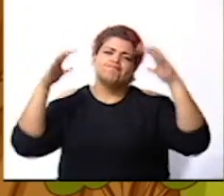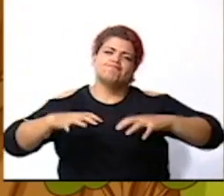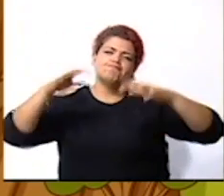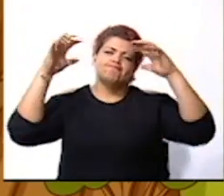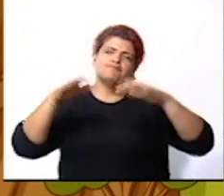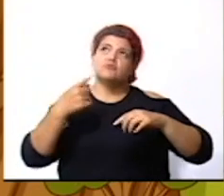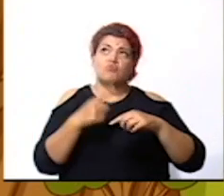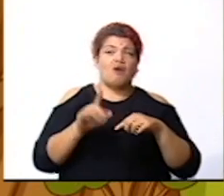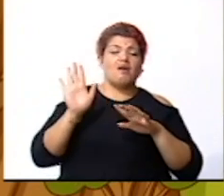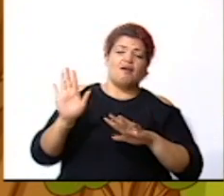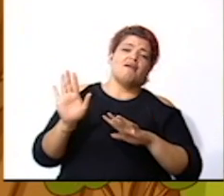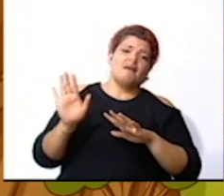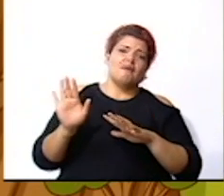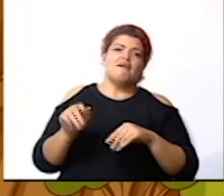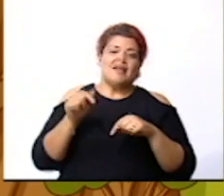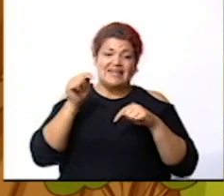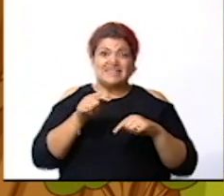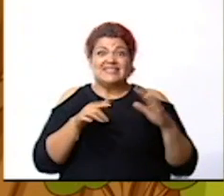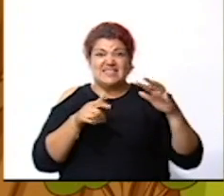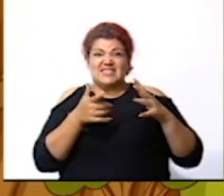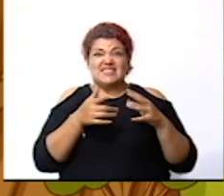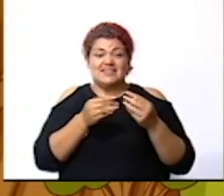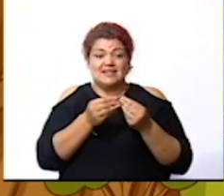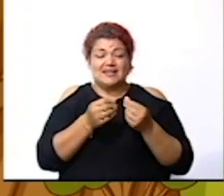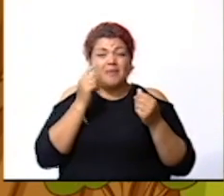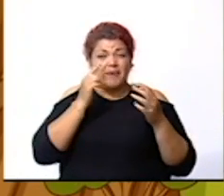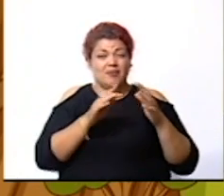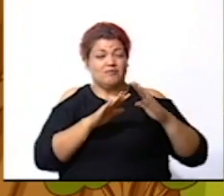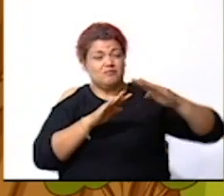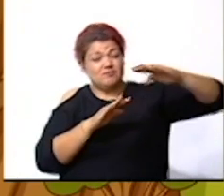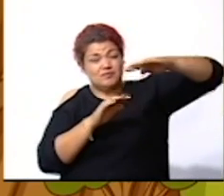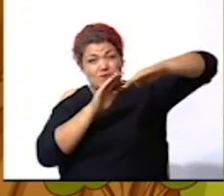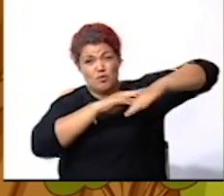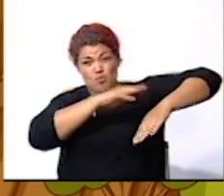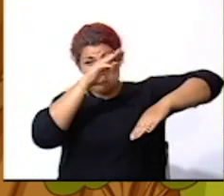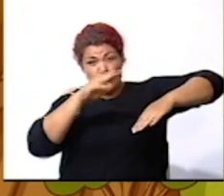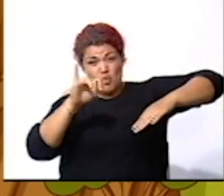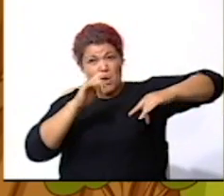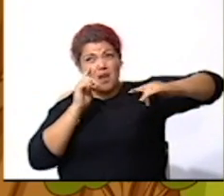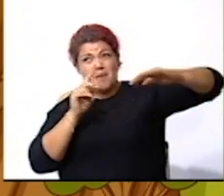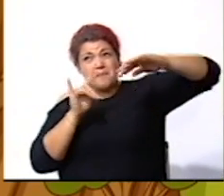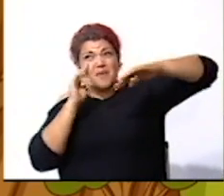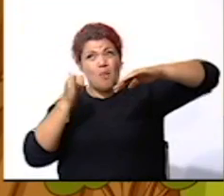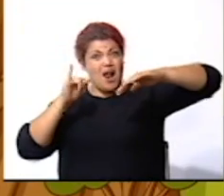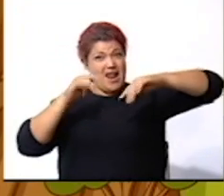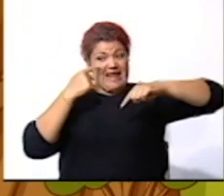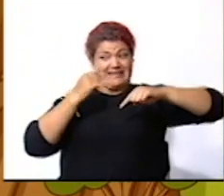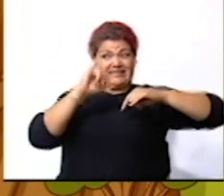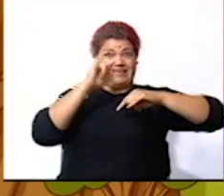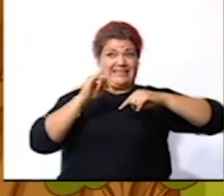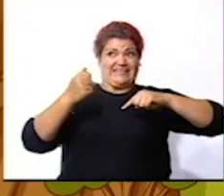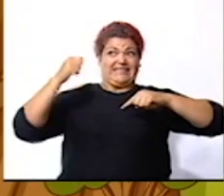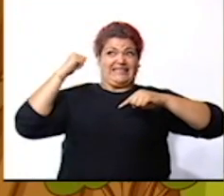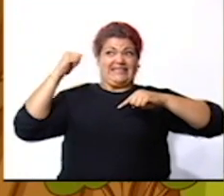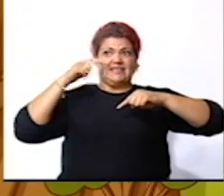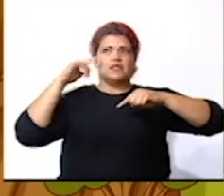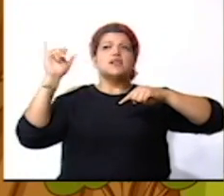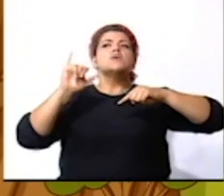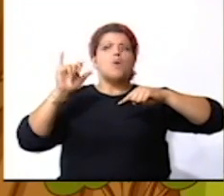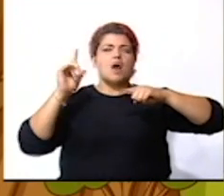natural y es un movimiento de una pendiente así como ustedes ven aquí atrás exactamente